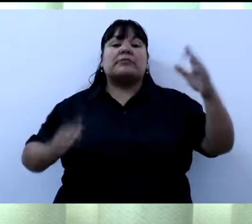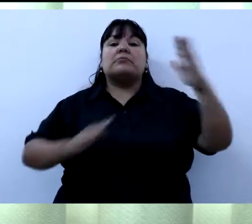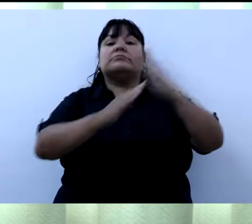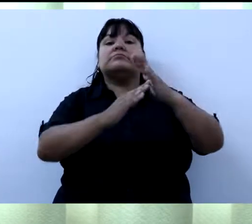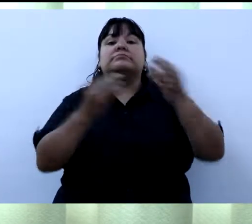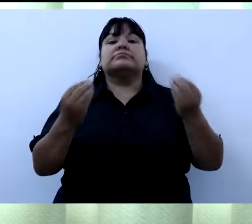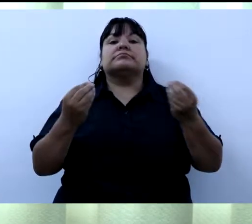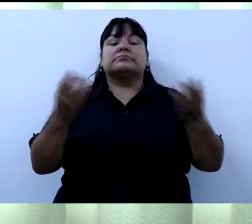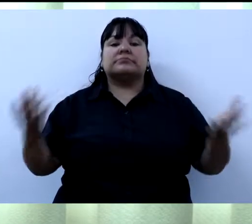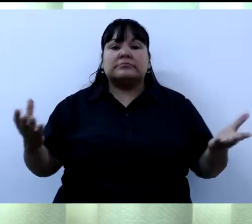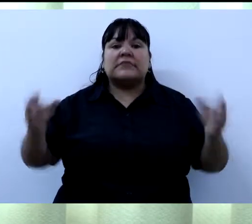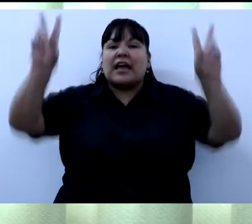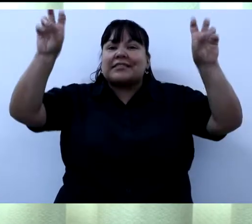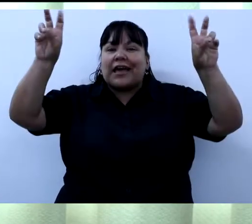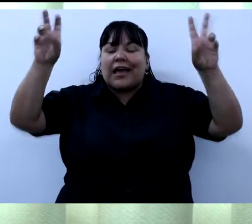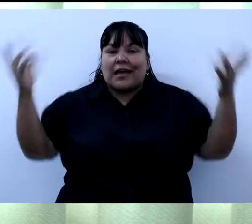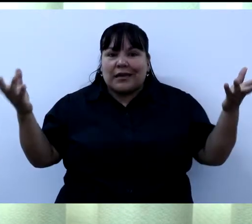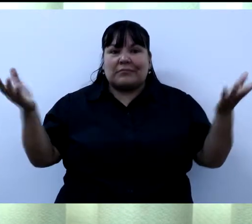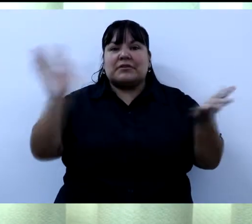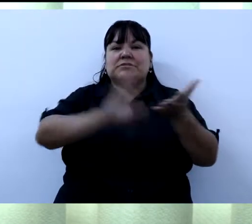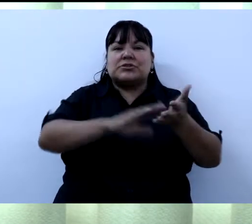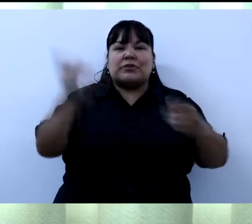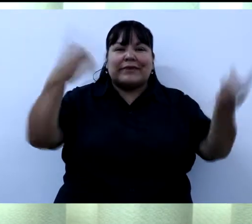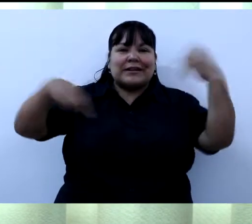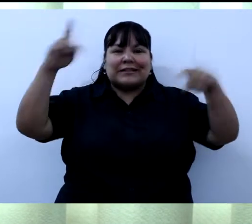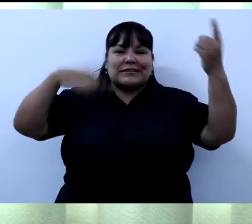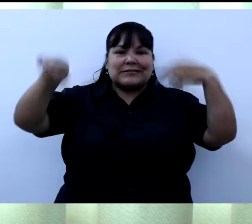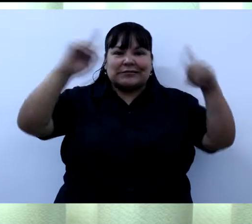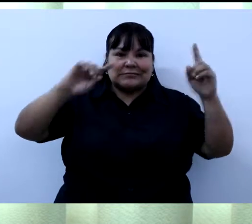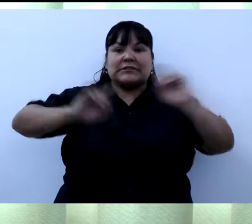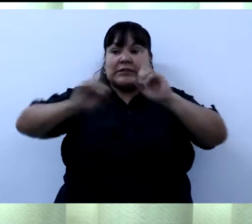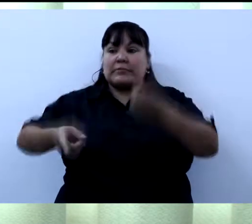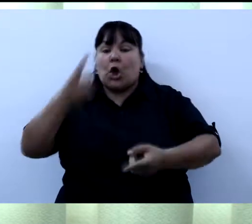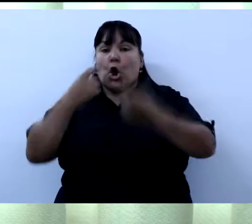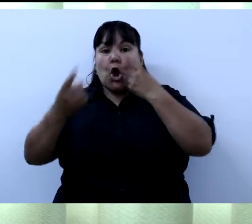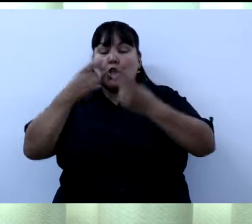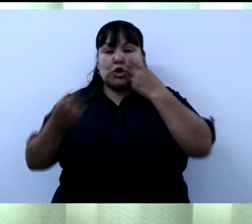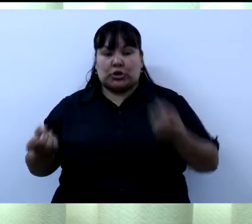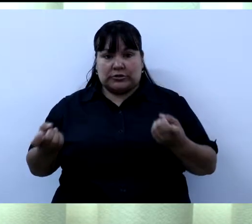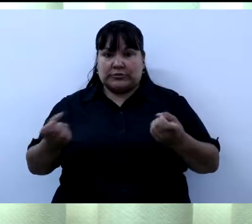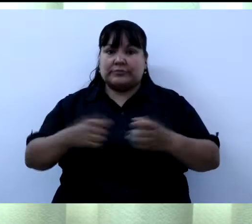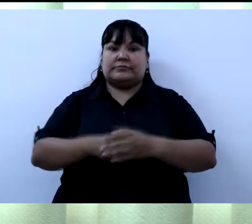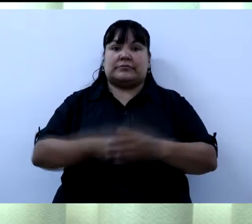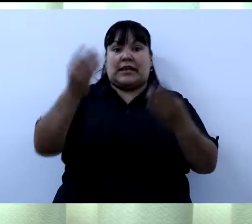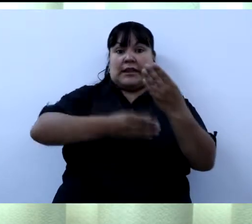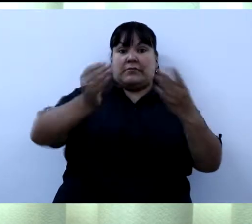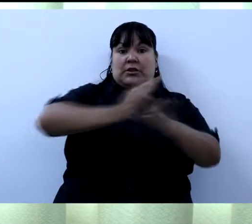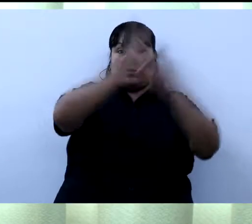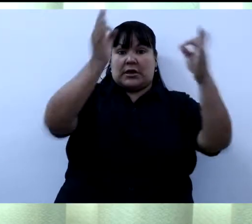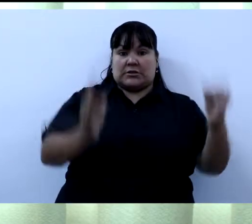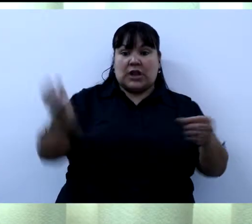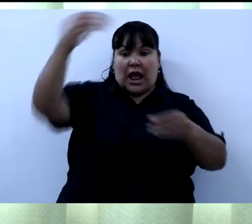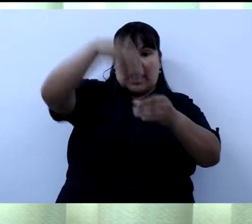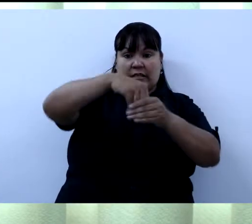y logísticas del Ministerio de Educación. Funciona dentro del Ministerio de Educación, más precisamente